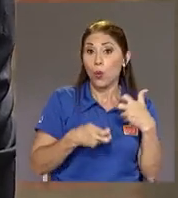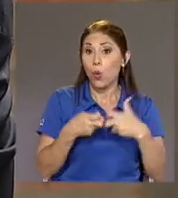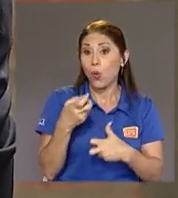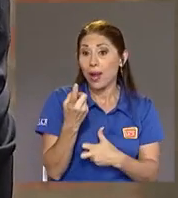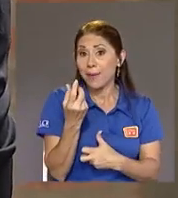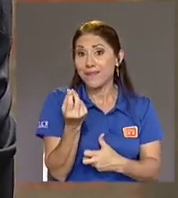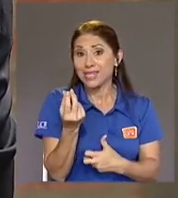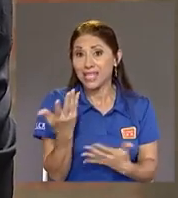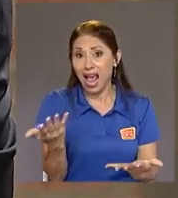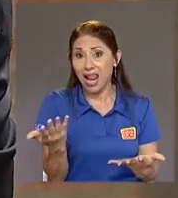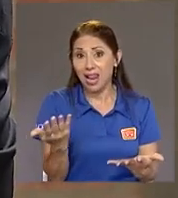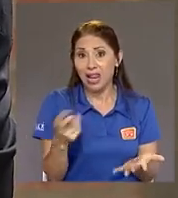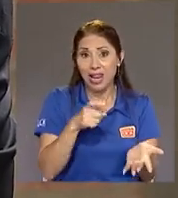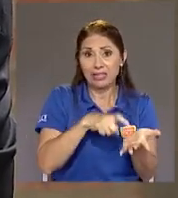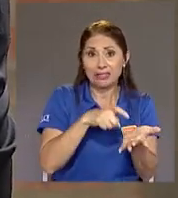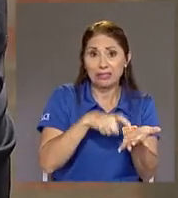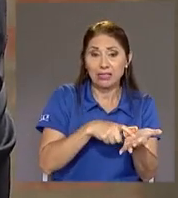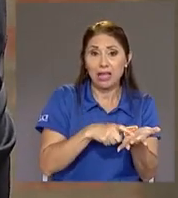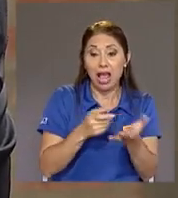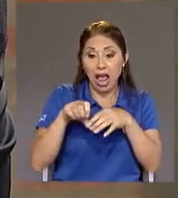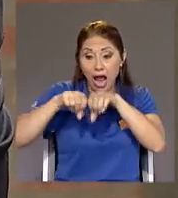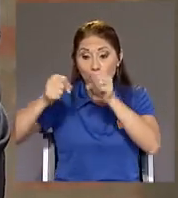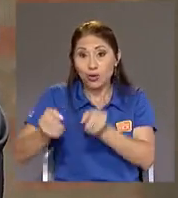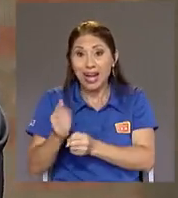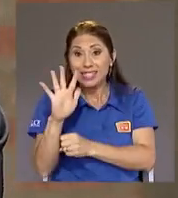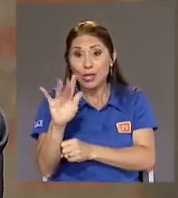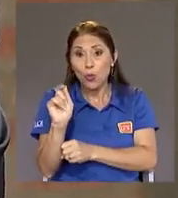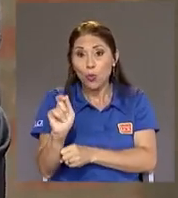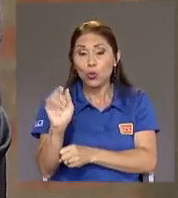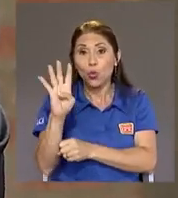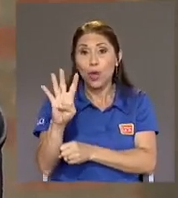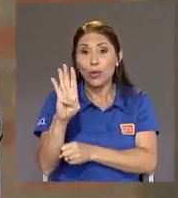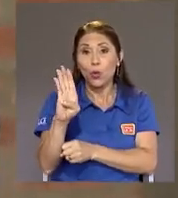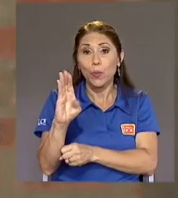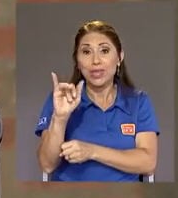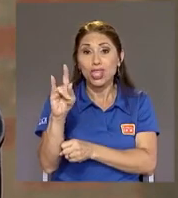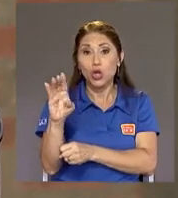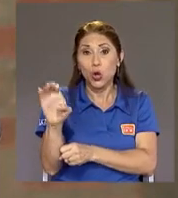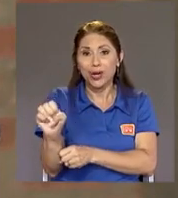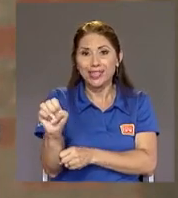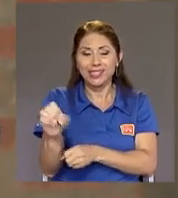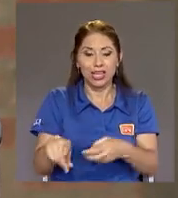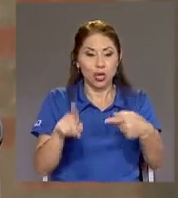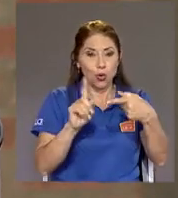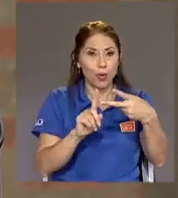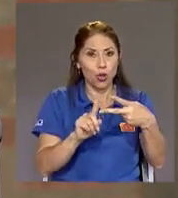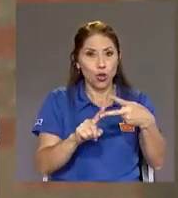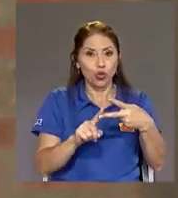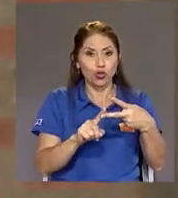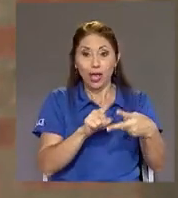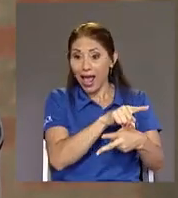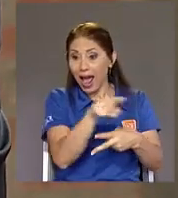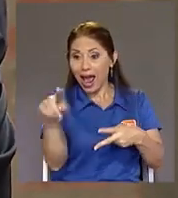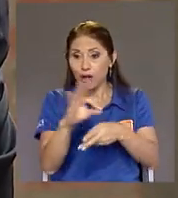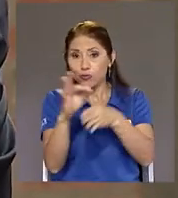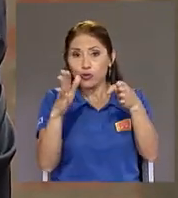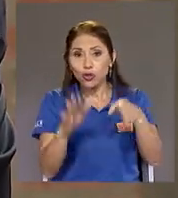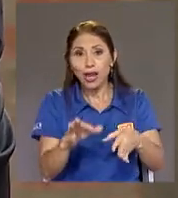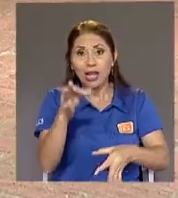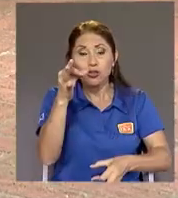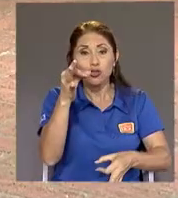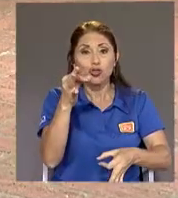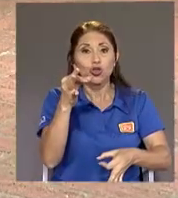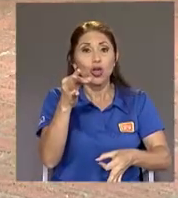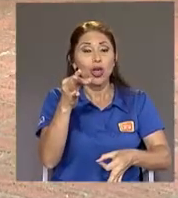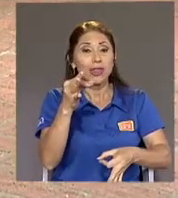A ahorrar 5.4 Billones De colones Y número dos Poderle decir A la cara A los funcionarios Judiciales Usted va a tener Pensión